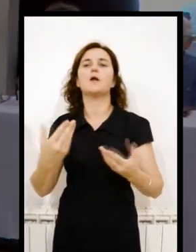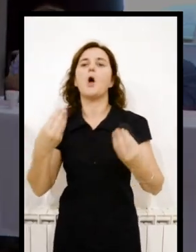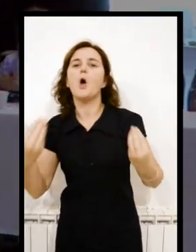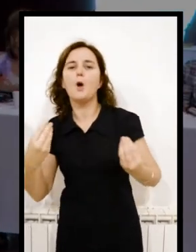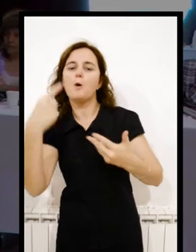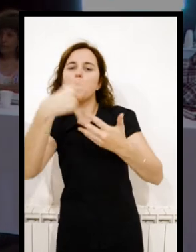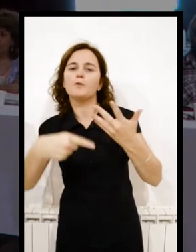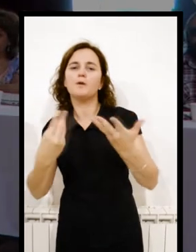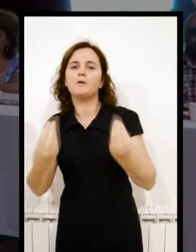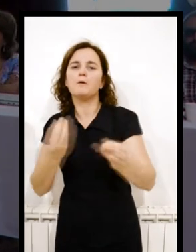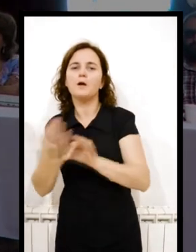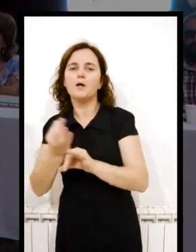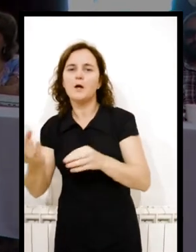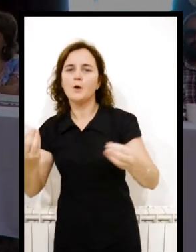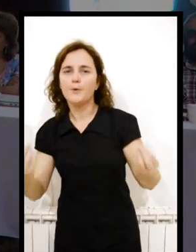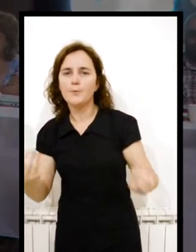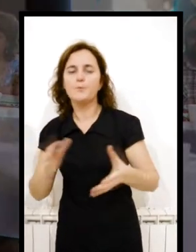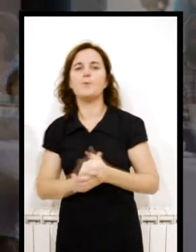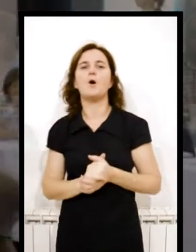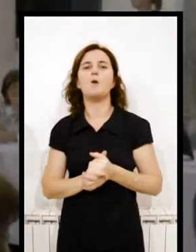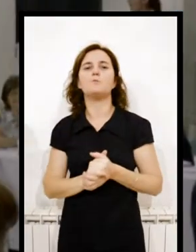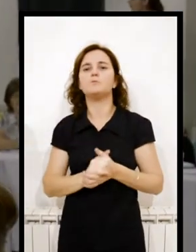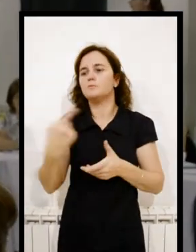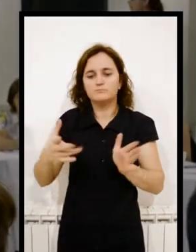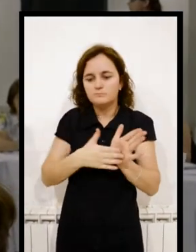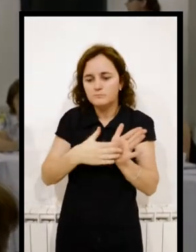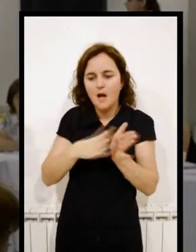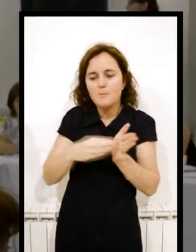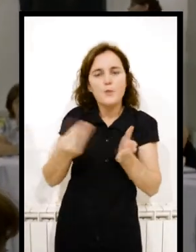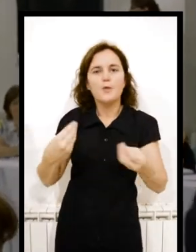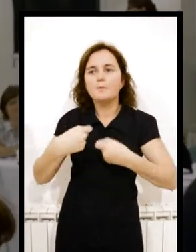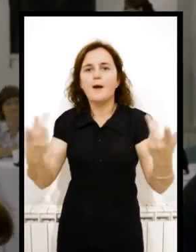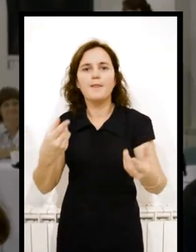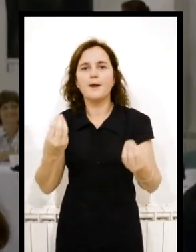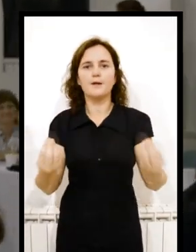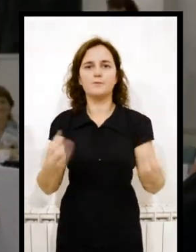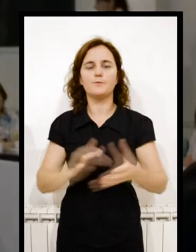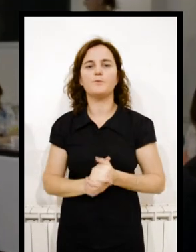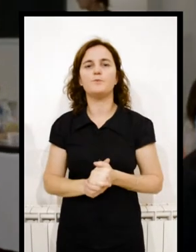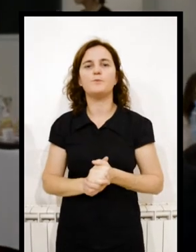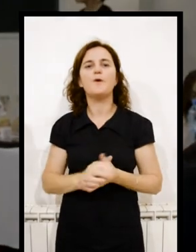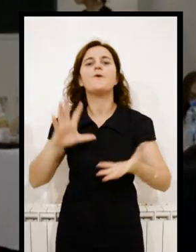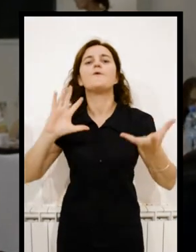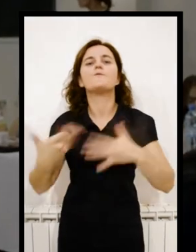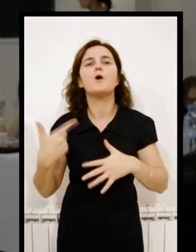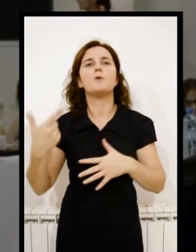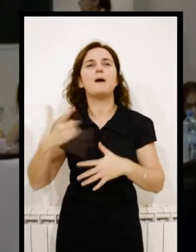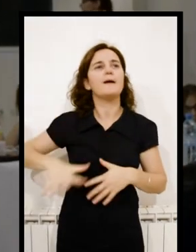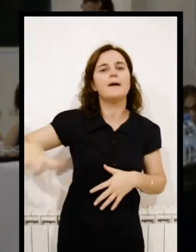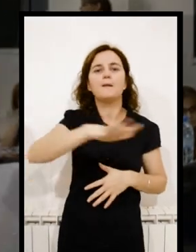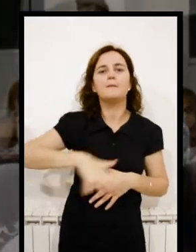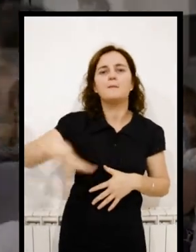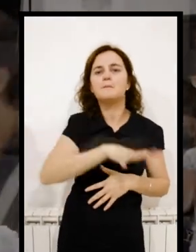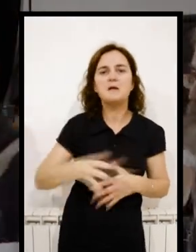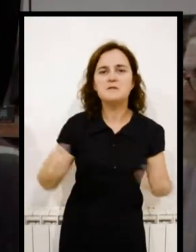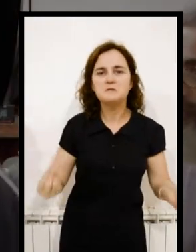cómo se dan los contenidos, cuáles son los soportes que se utilizan para dar los contenidos, cuáles son